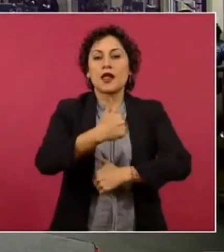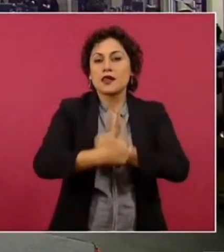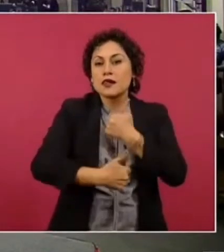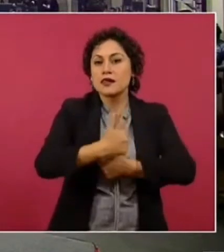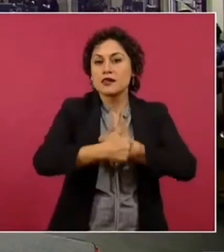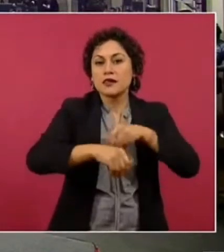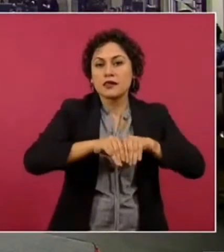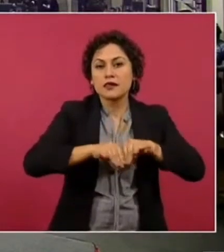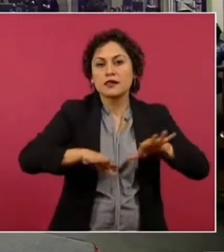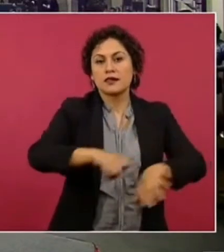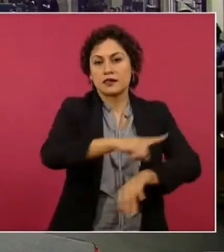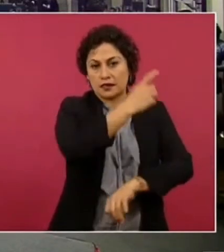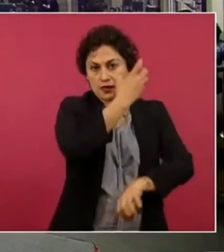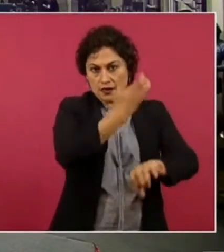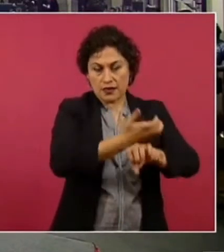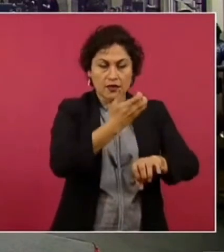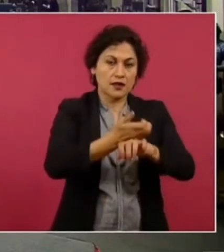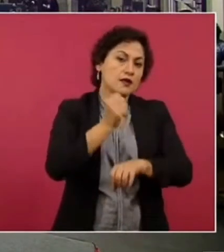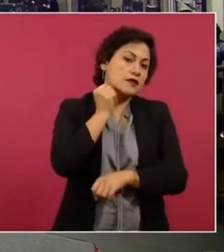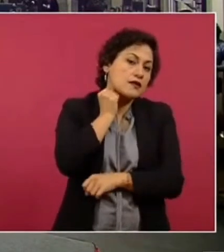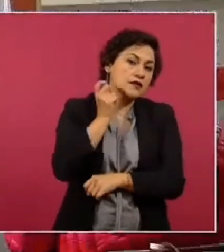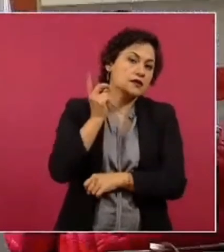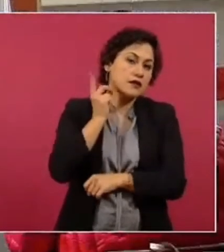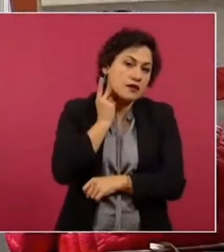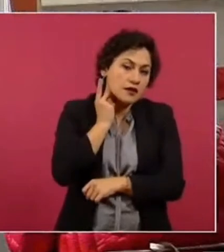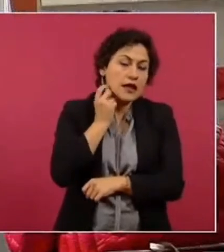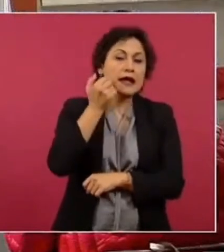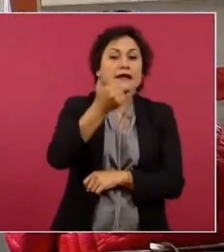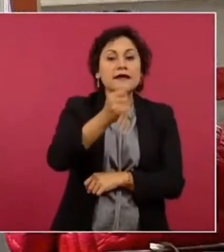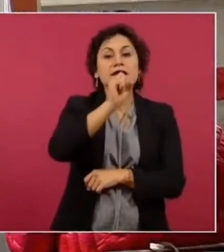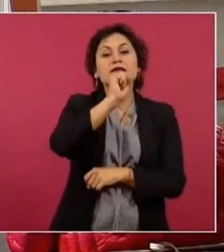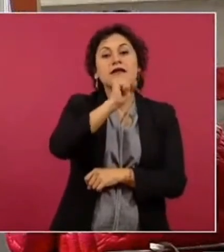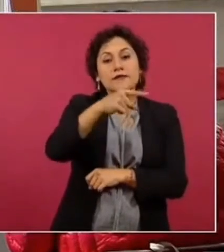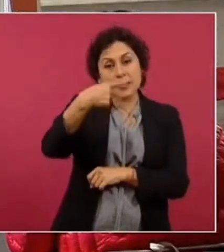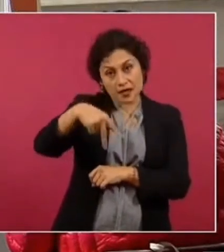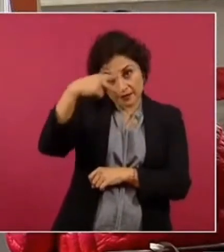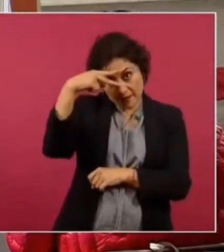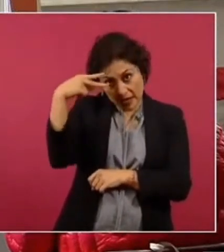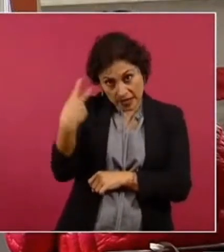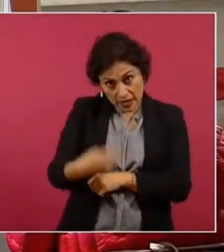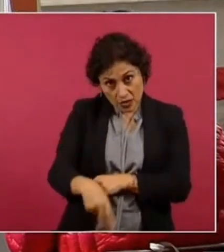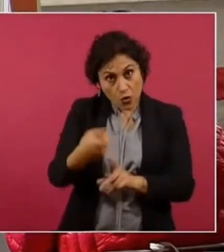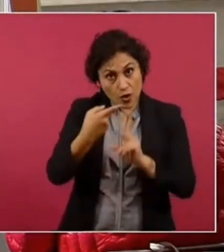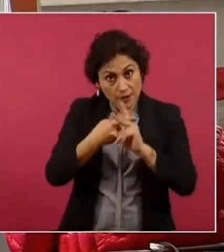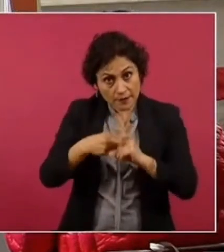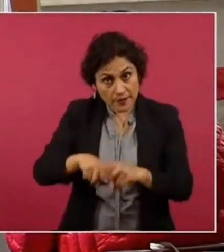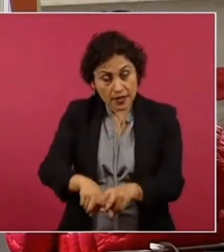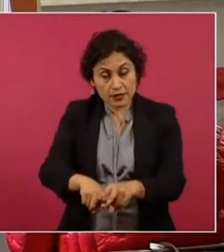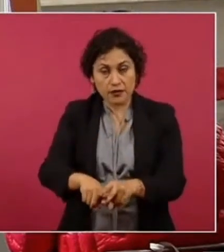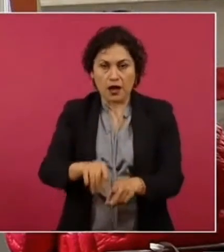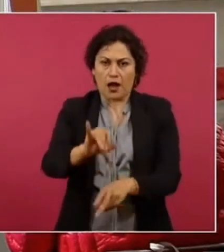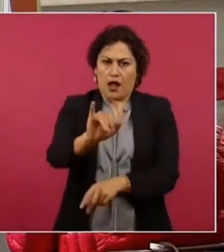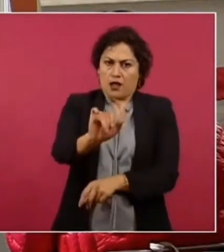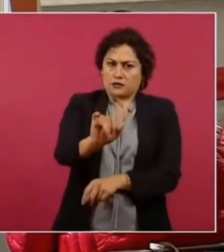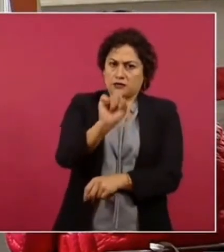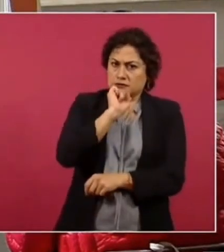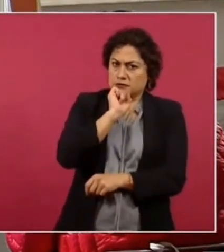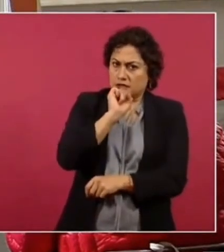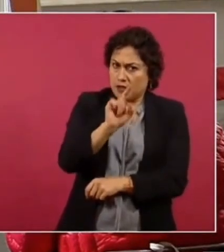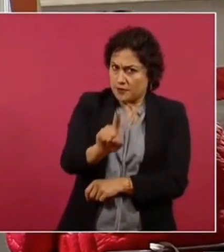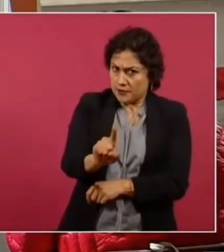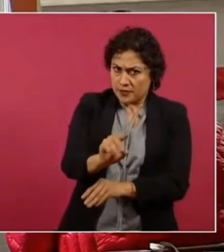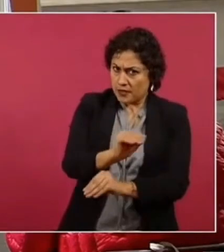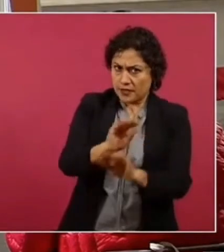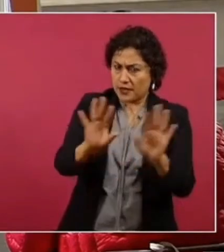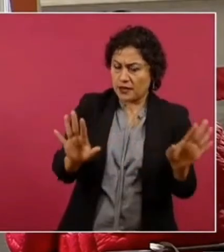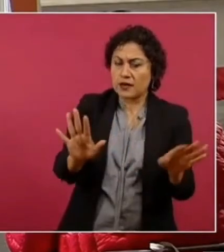estadounidenses y que México iba a emprender también una campaña ah también no pues sí porque si